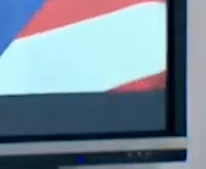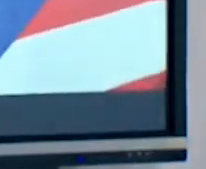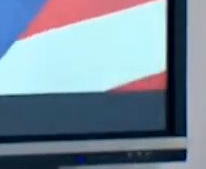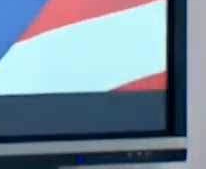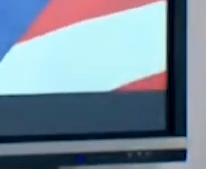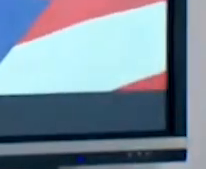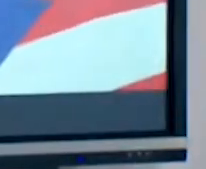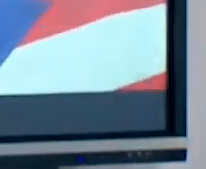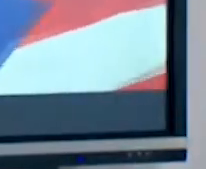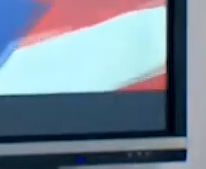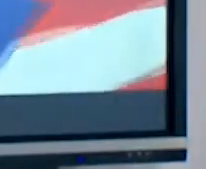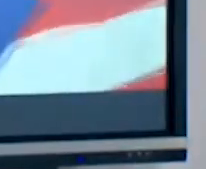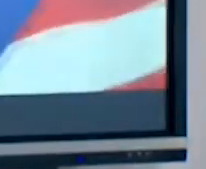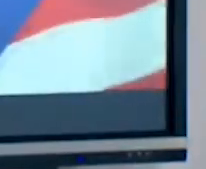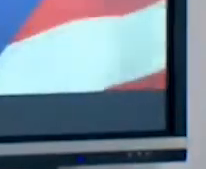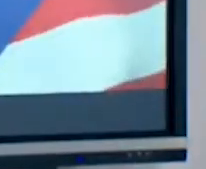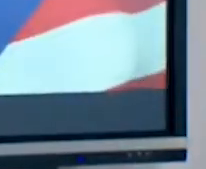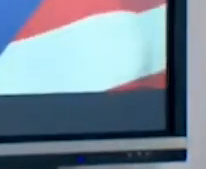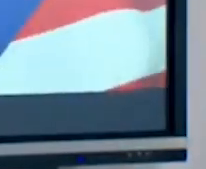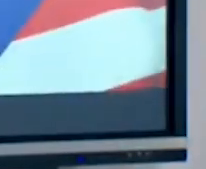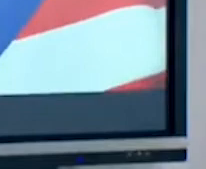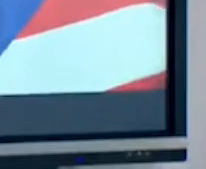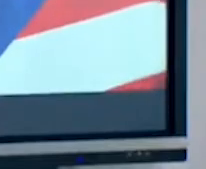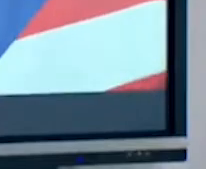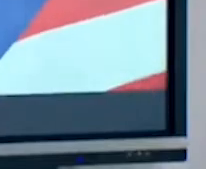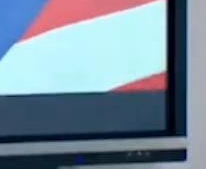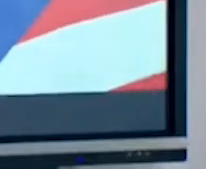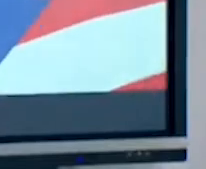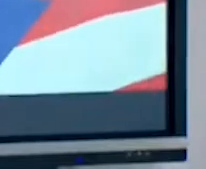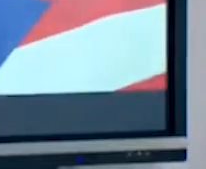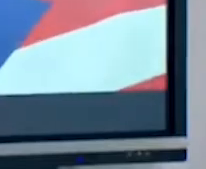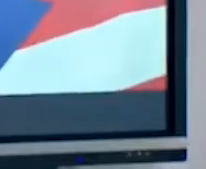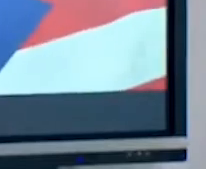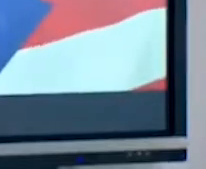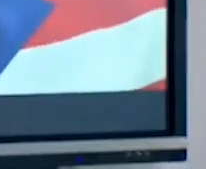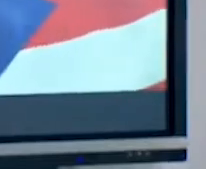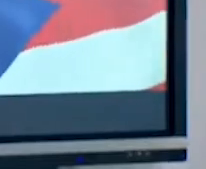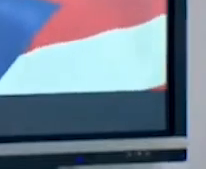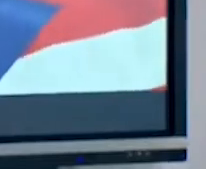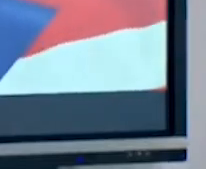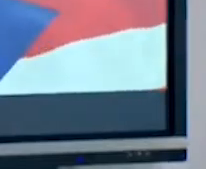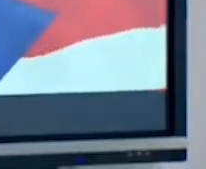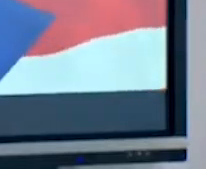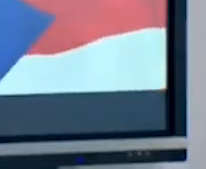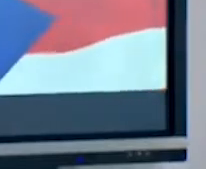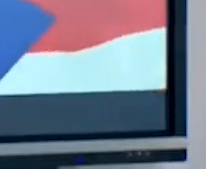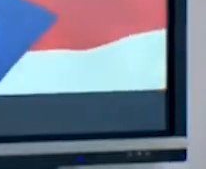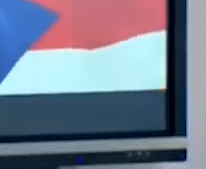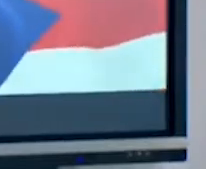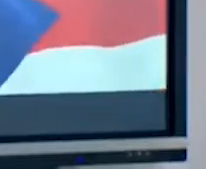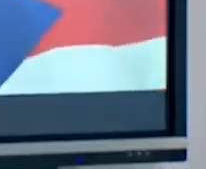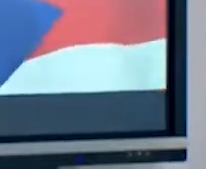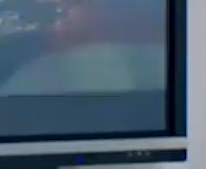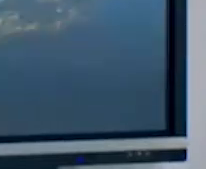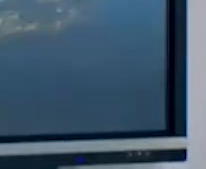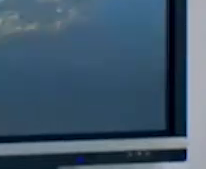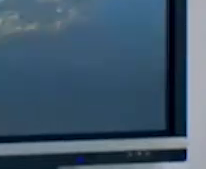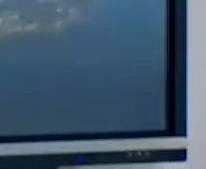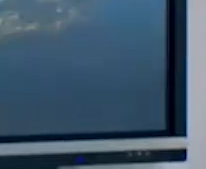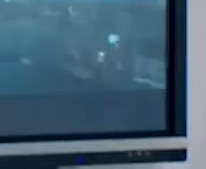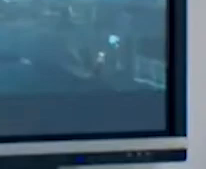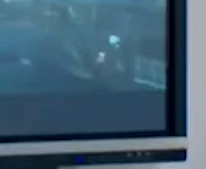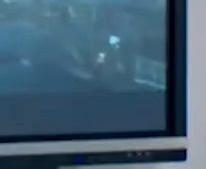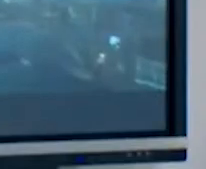en una coalición con varias entidades voces de Puerto Rico el departamento de salud nuestros